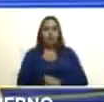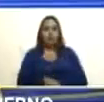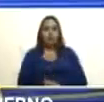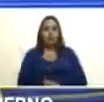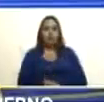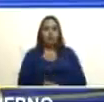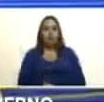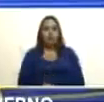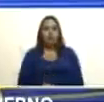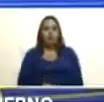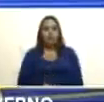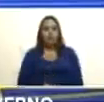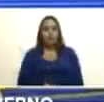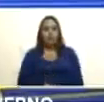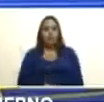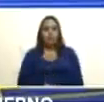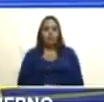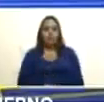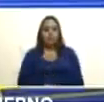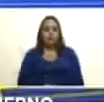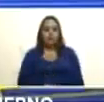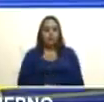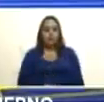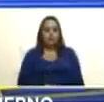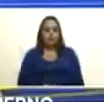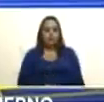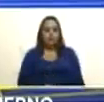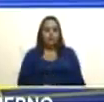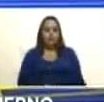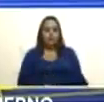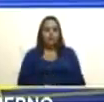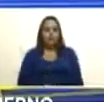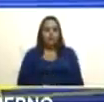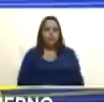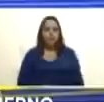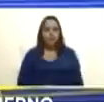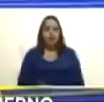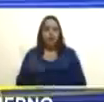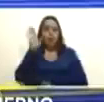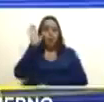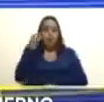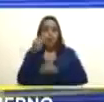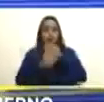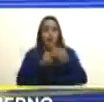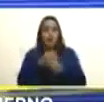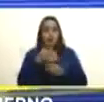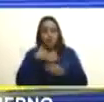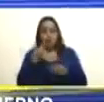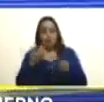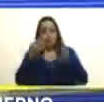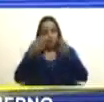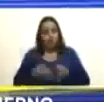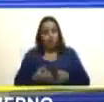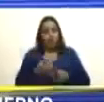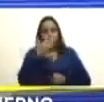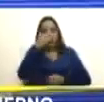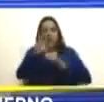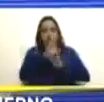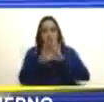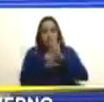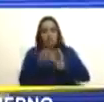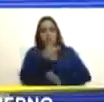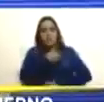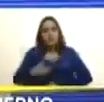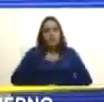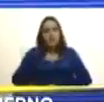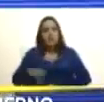el juramento que he hecho y ratificado frente a la constitución como jefe de estado como